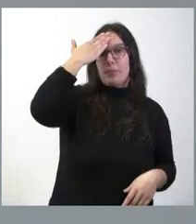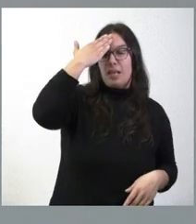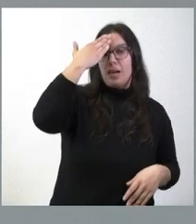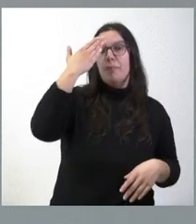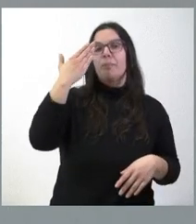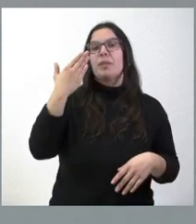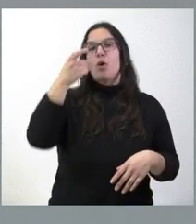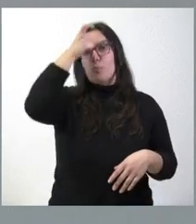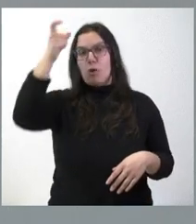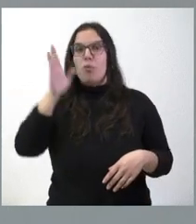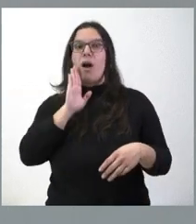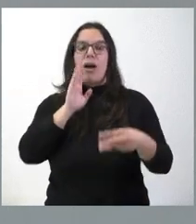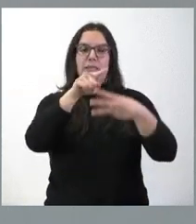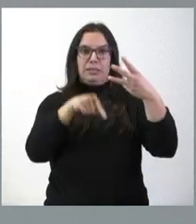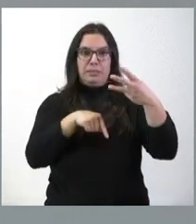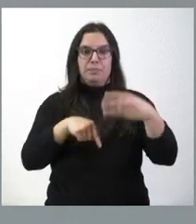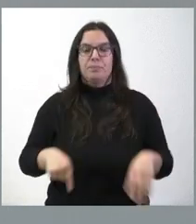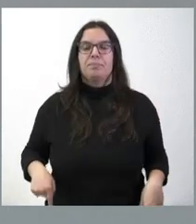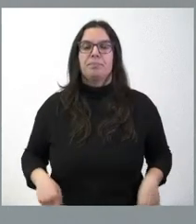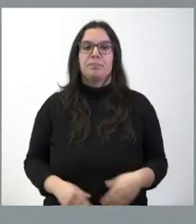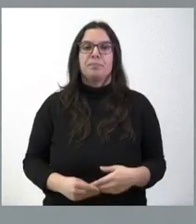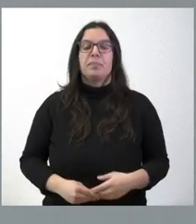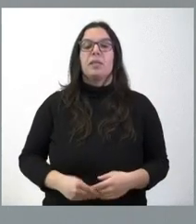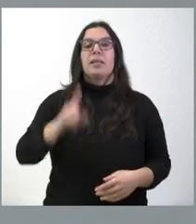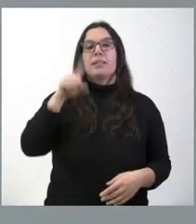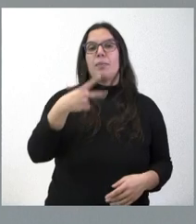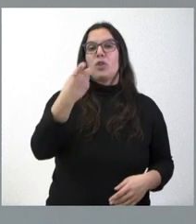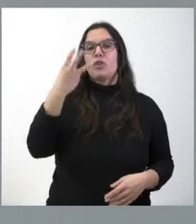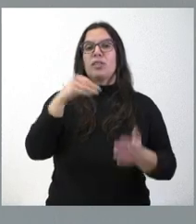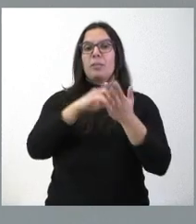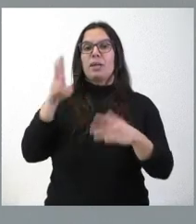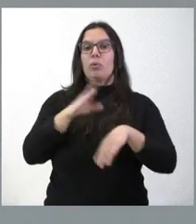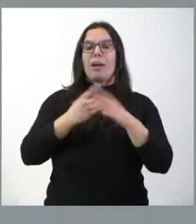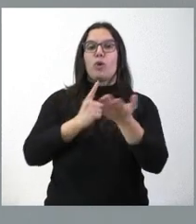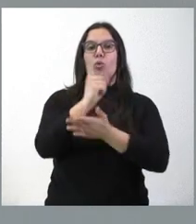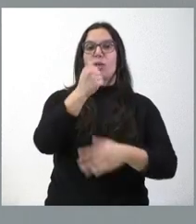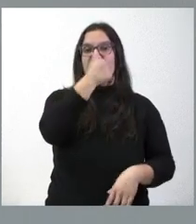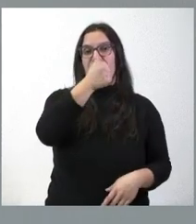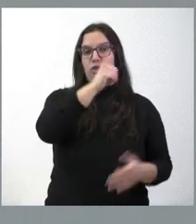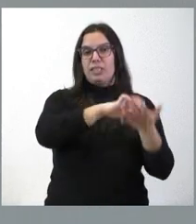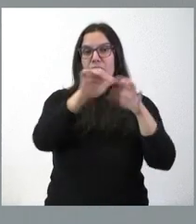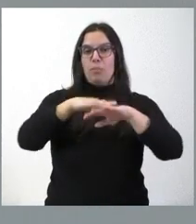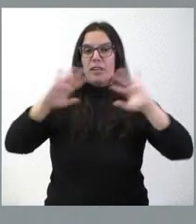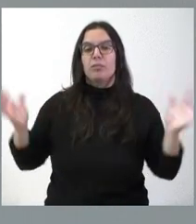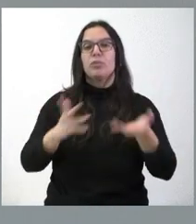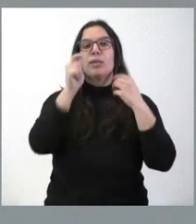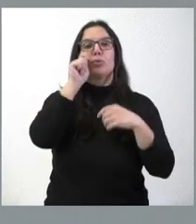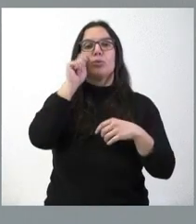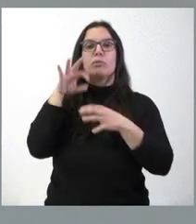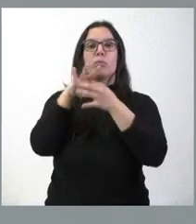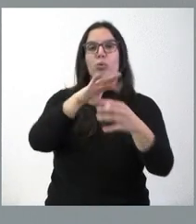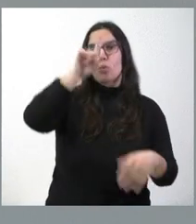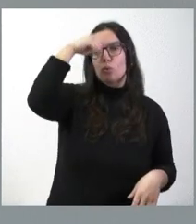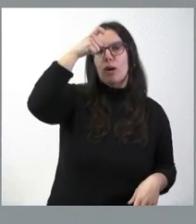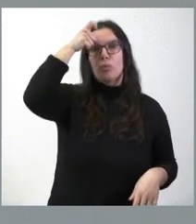de la Sierra y Cobaleda. Por otra parte, 230.000 euros para las rutas del vino de Castilla y León, para impulsar el turismo cultural,